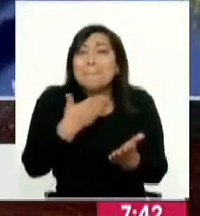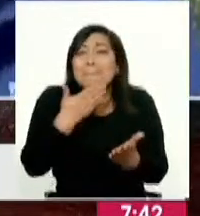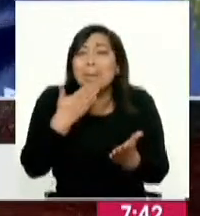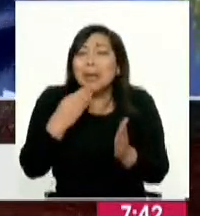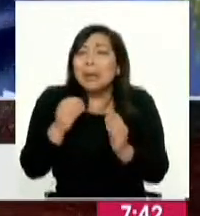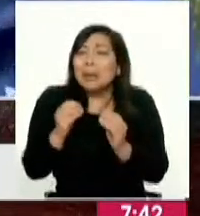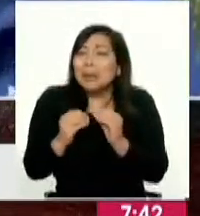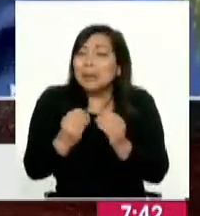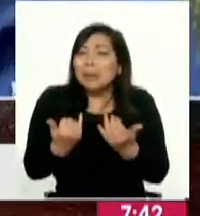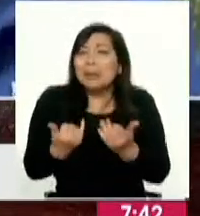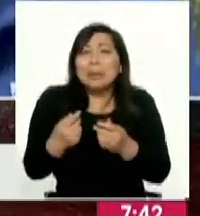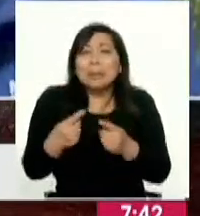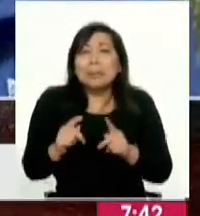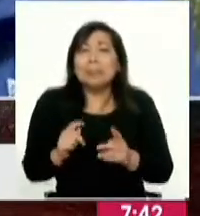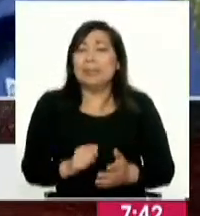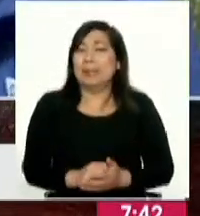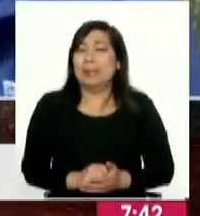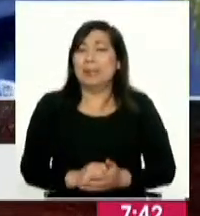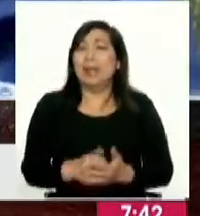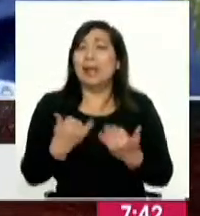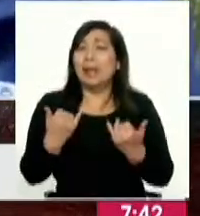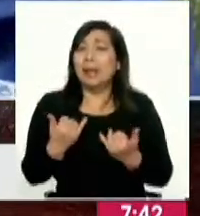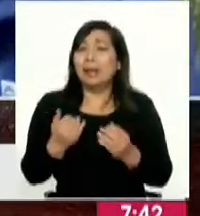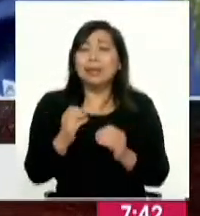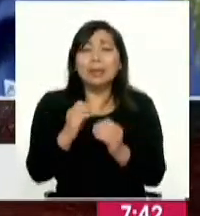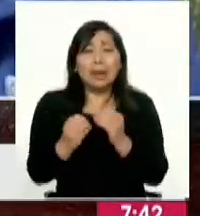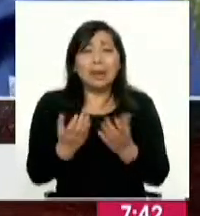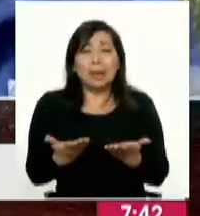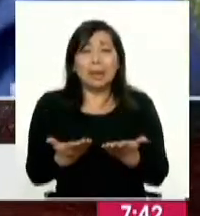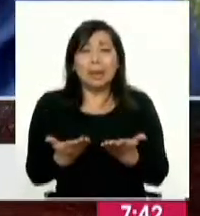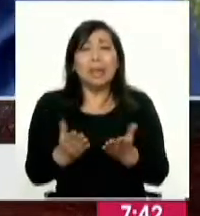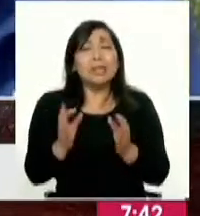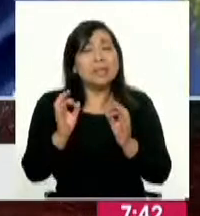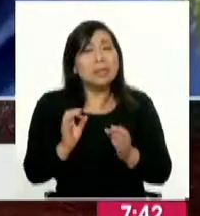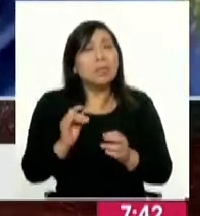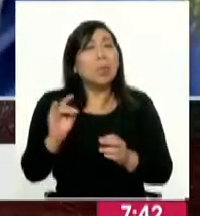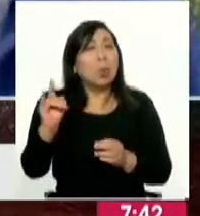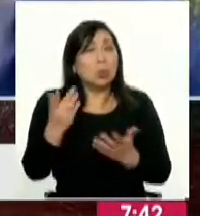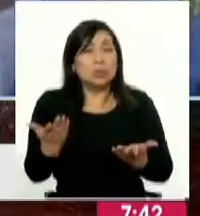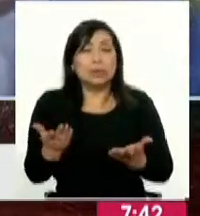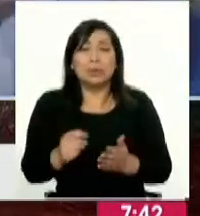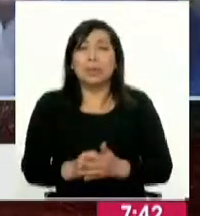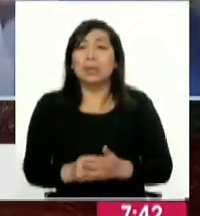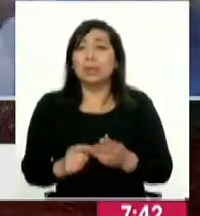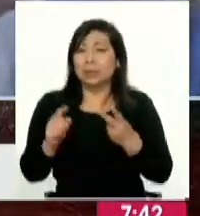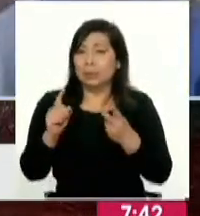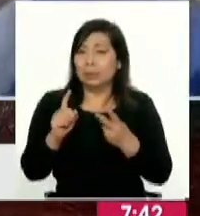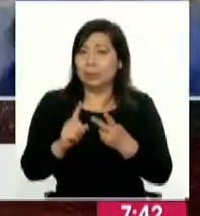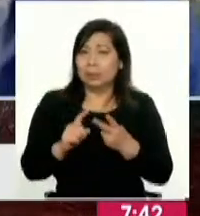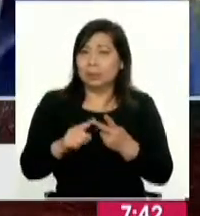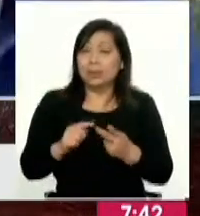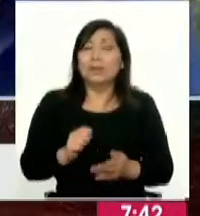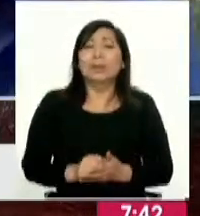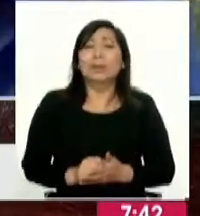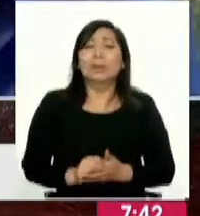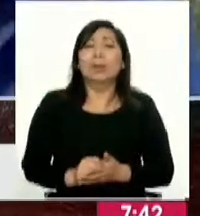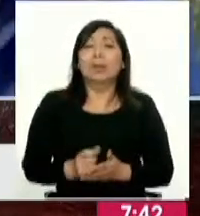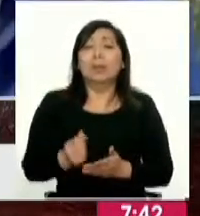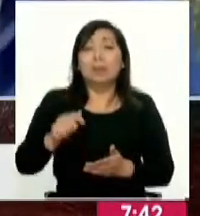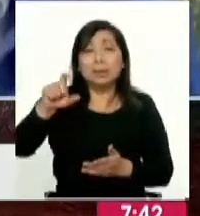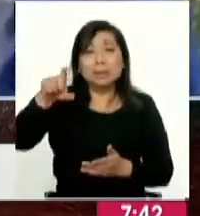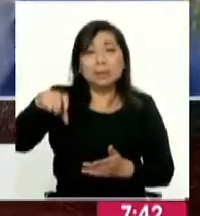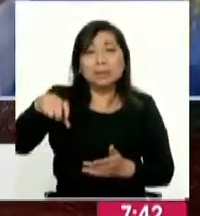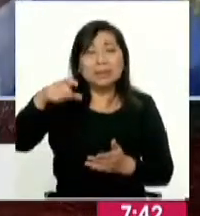mantenimiento que permita que esto funcione como se usa todos los días. La segunda parte es los puntos de recarga